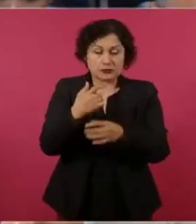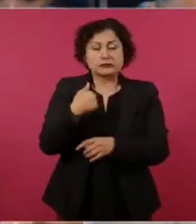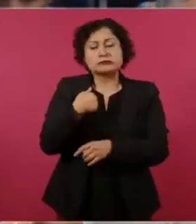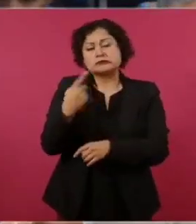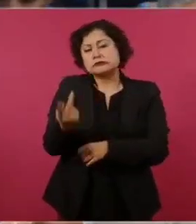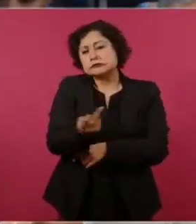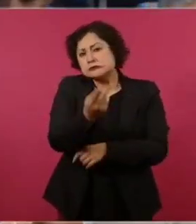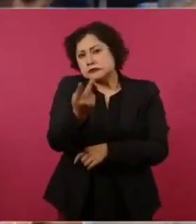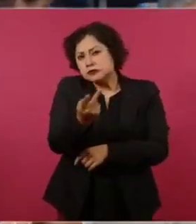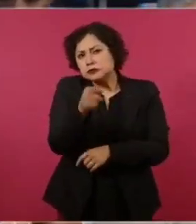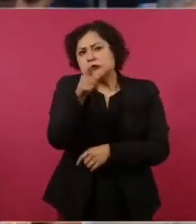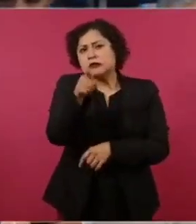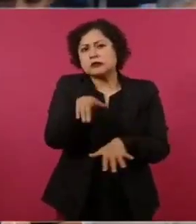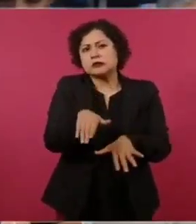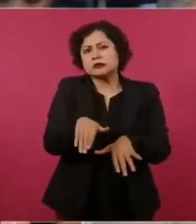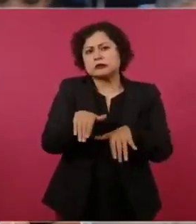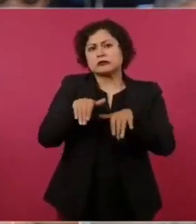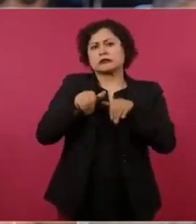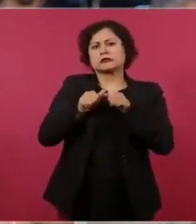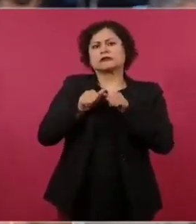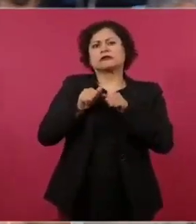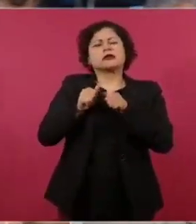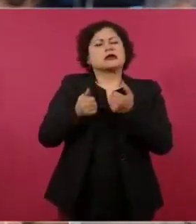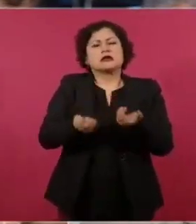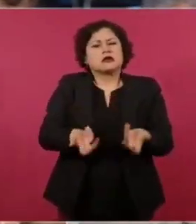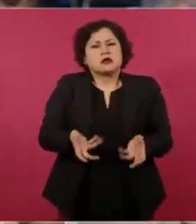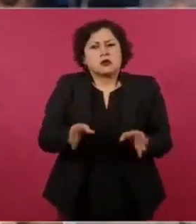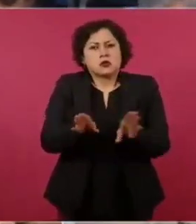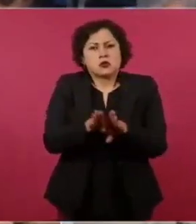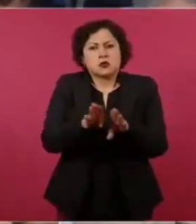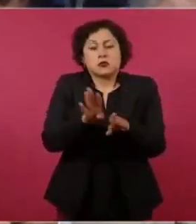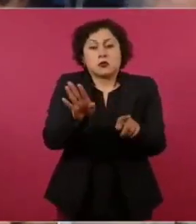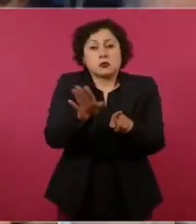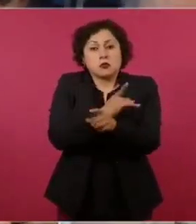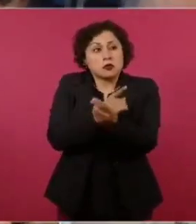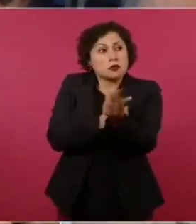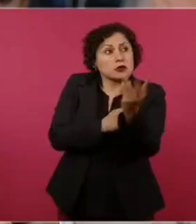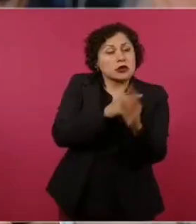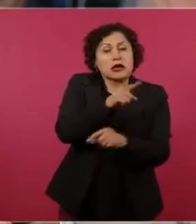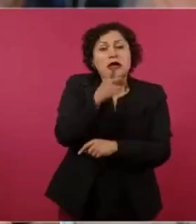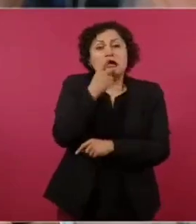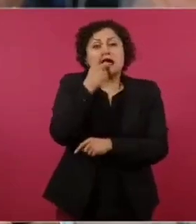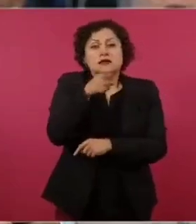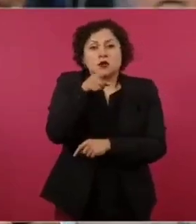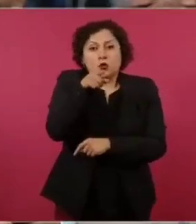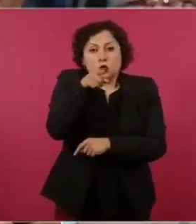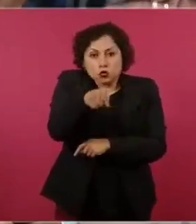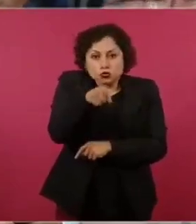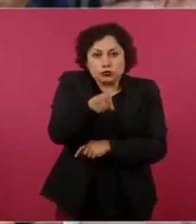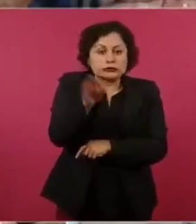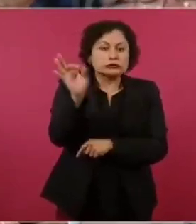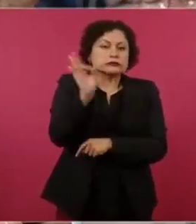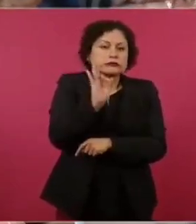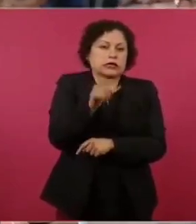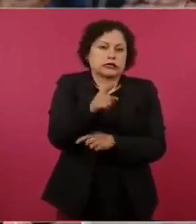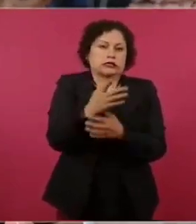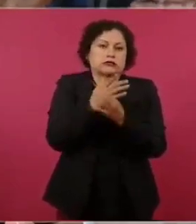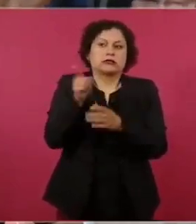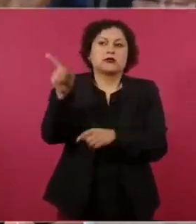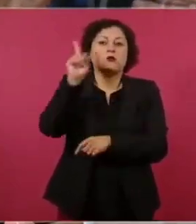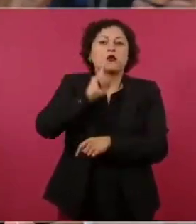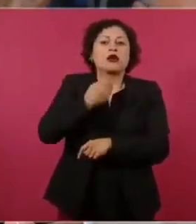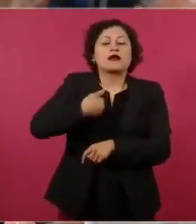va a ser este retiro, sobre todo por las declaraciones en torno a que va a acudir al llamado de la presidenta en cuanto entre en funciones,